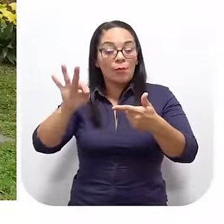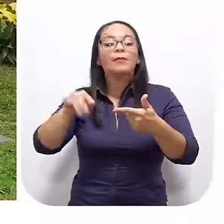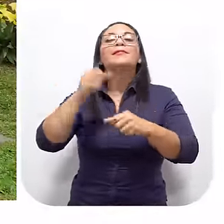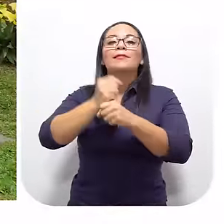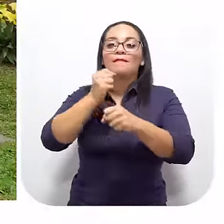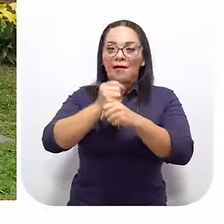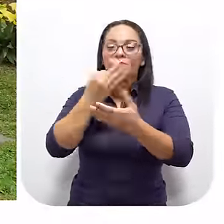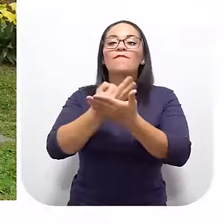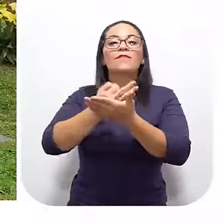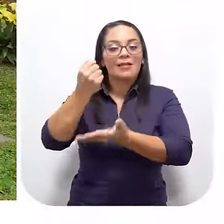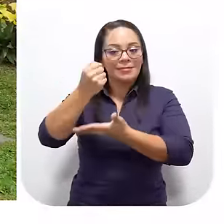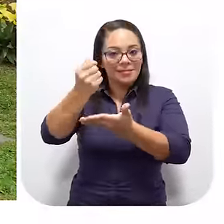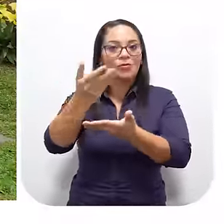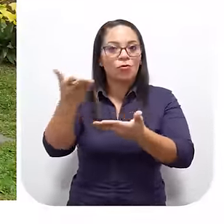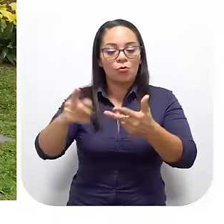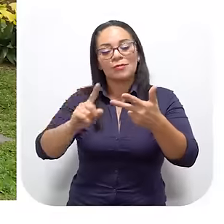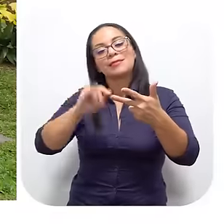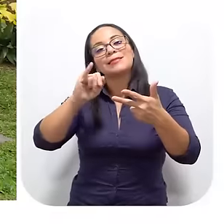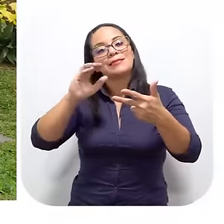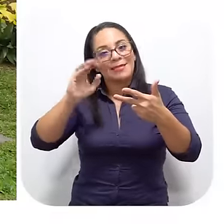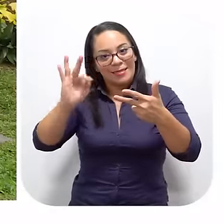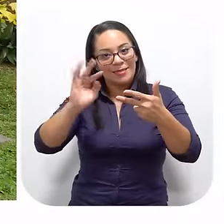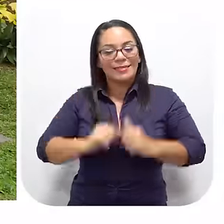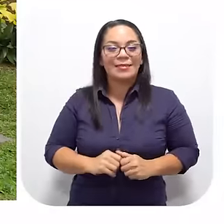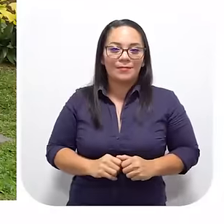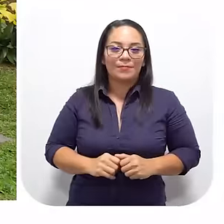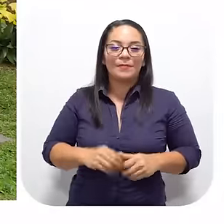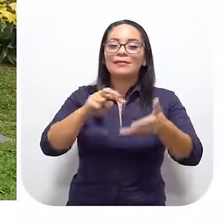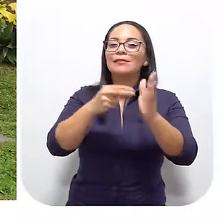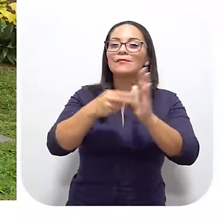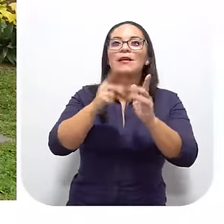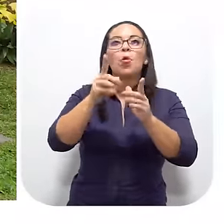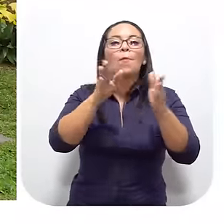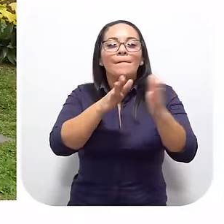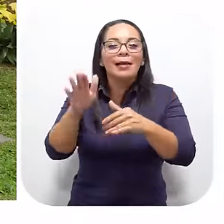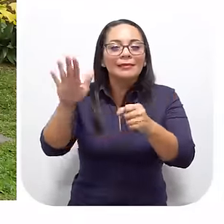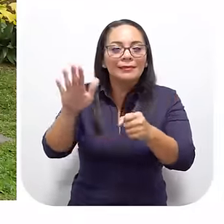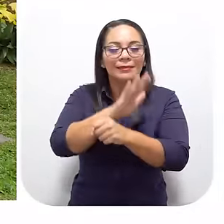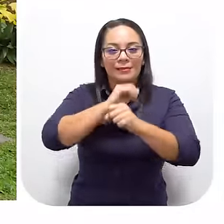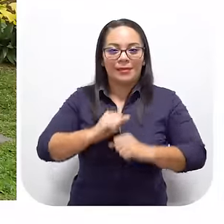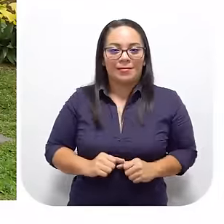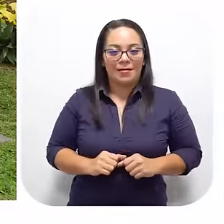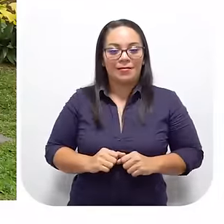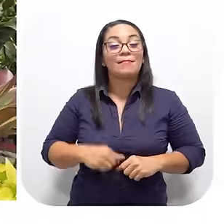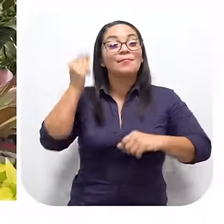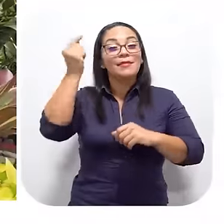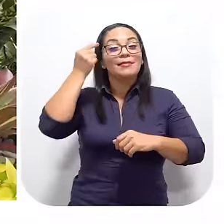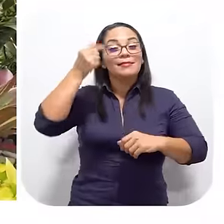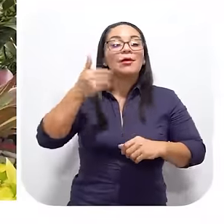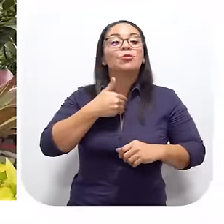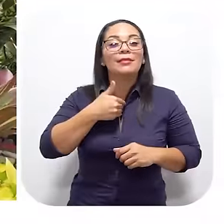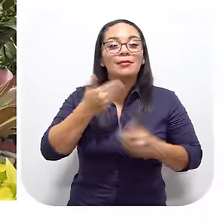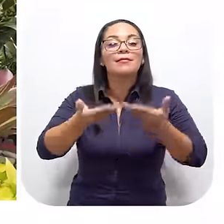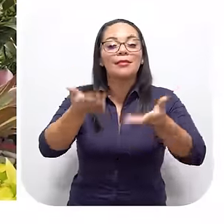del MOB Está trabajando Y financiando cosas El ICT Es un plan integrado El